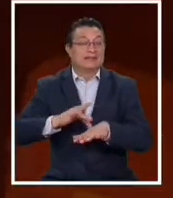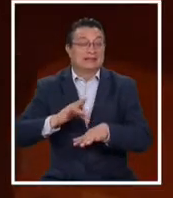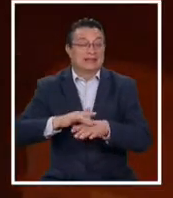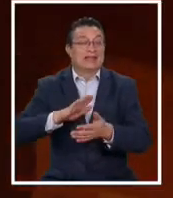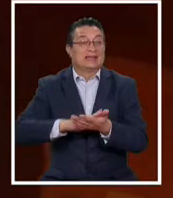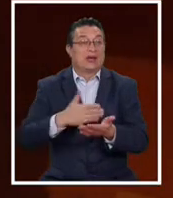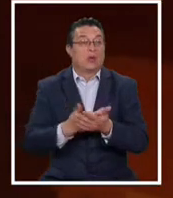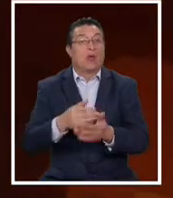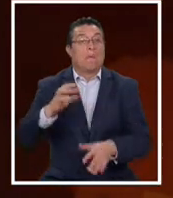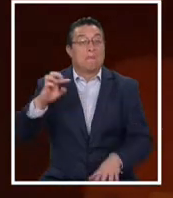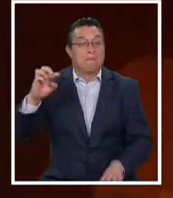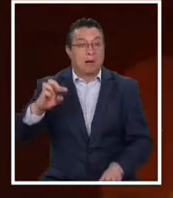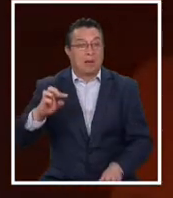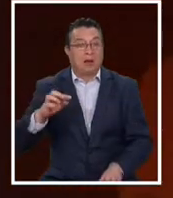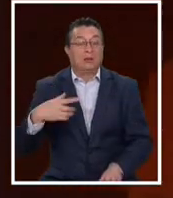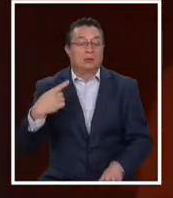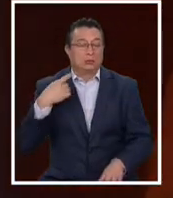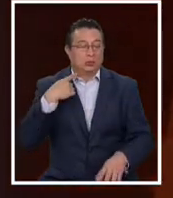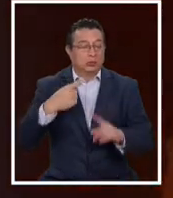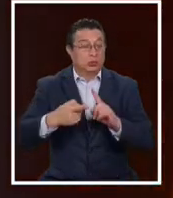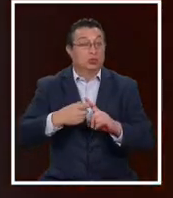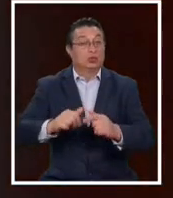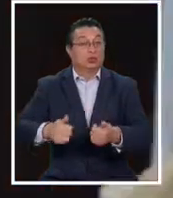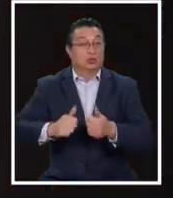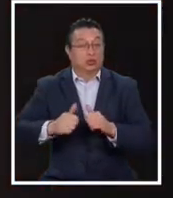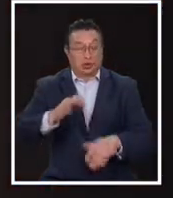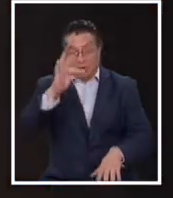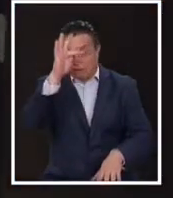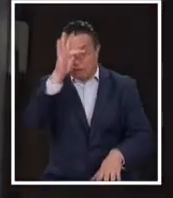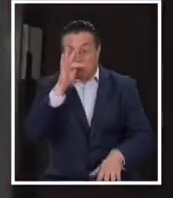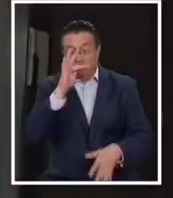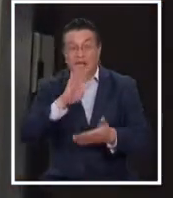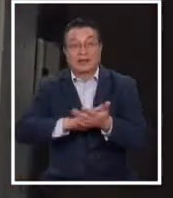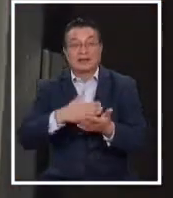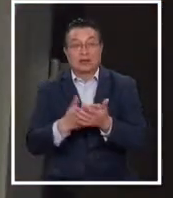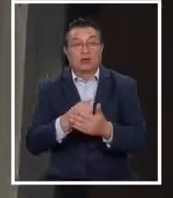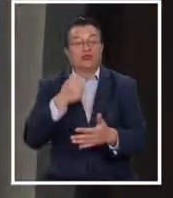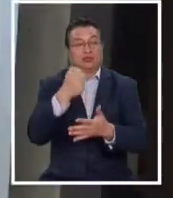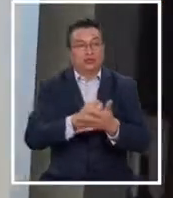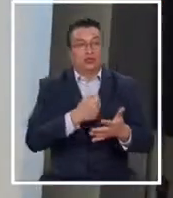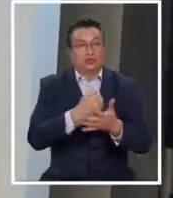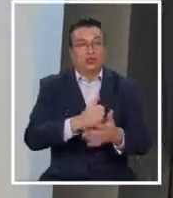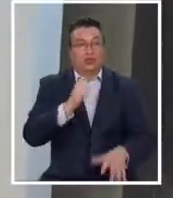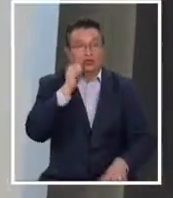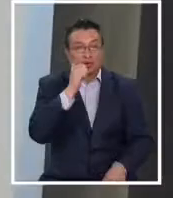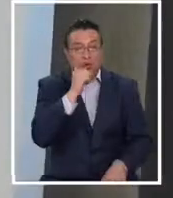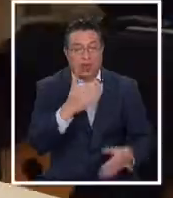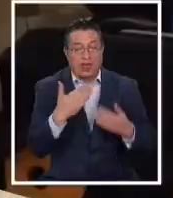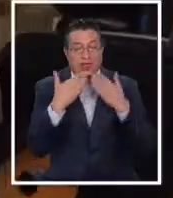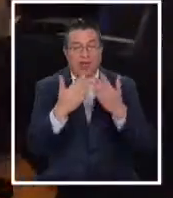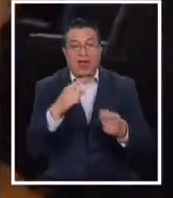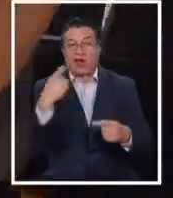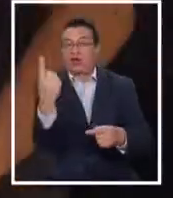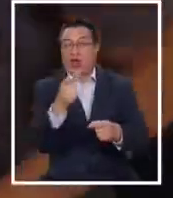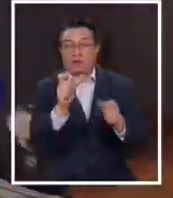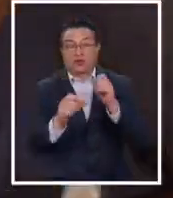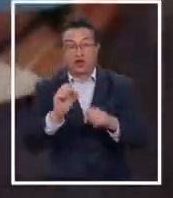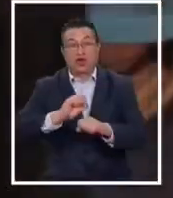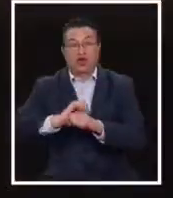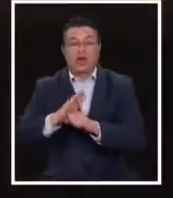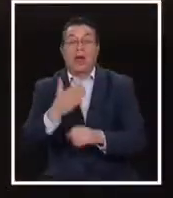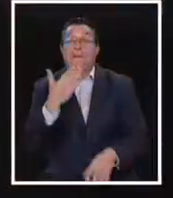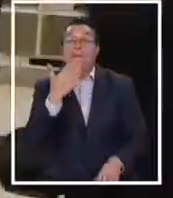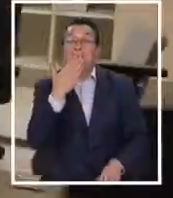salud de su padre. Un duro desafío para los funcionarios de salud que luchan a diario para brindar a cada paciente COVID el mejor